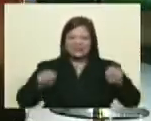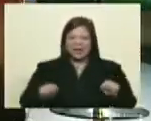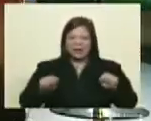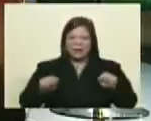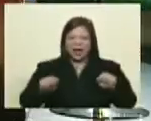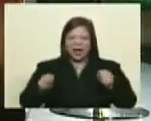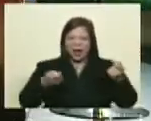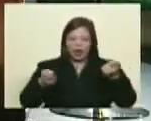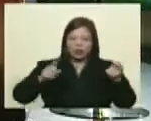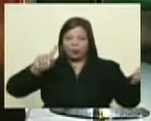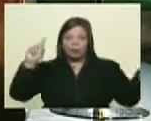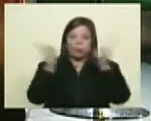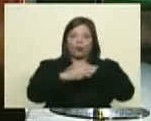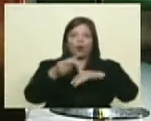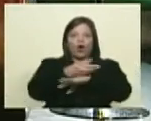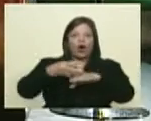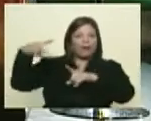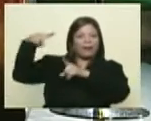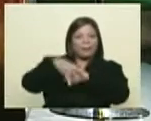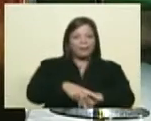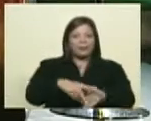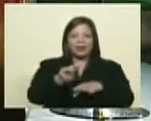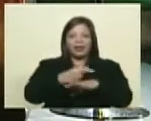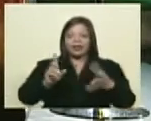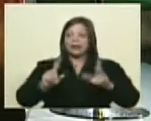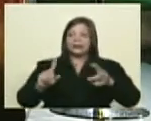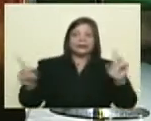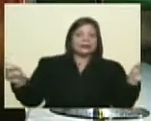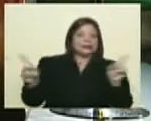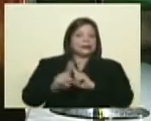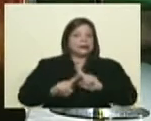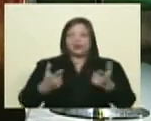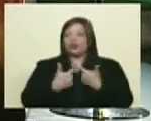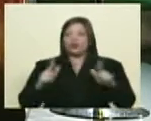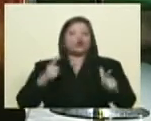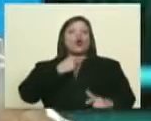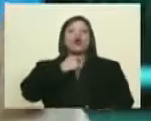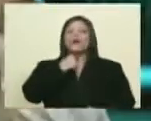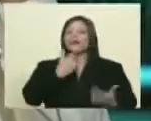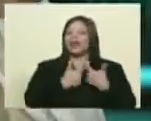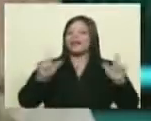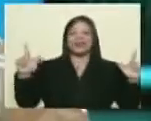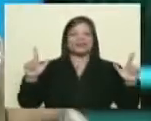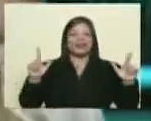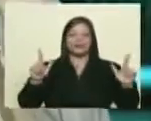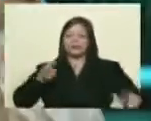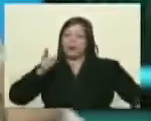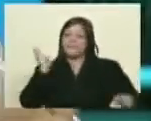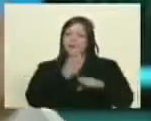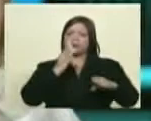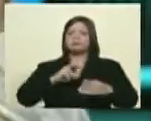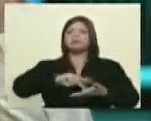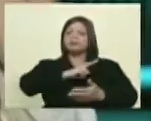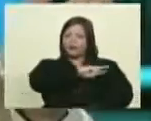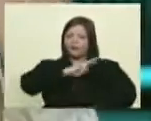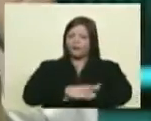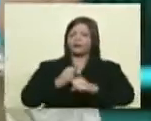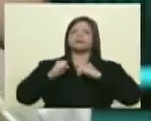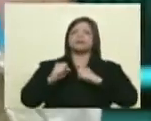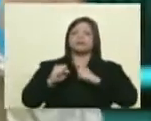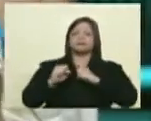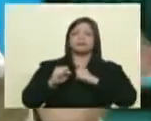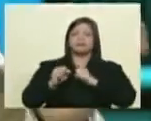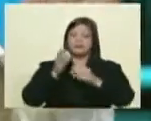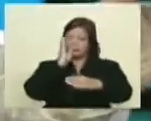a todo el sistema capitalista y ahí es cuando no se permite ningún tipo de libertad ahí es cuando hay que ser tajante en la lucha en el ataque a